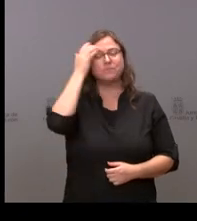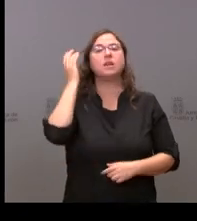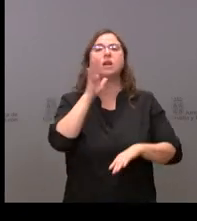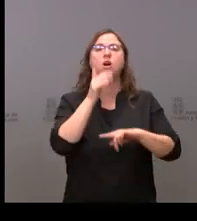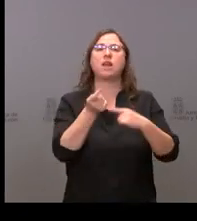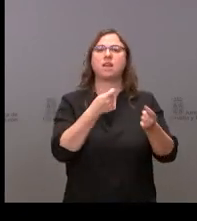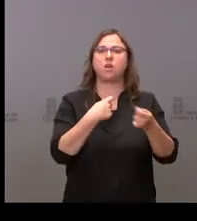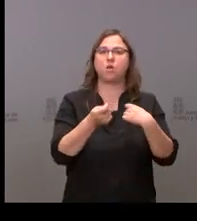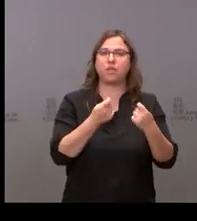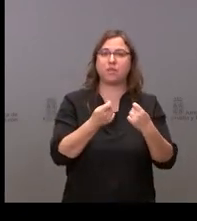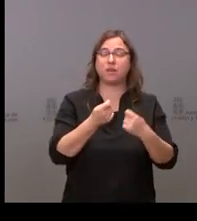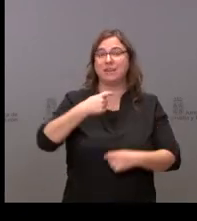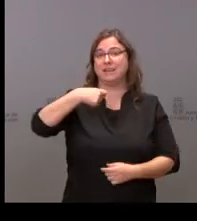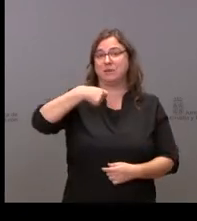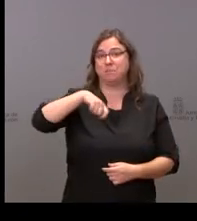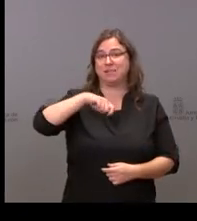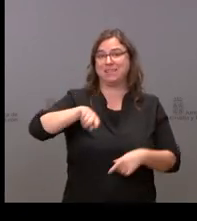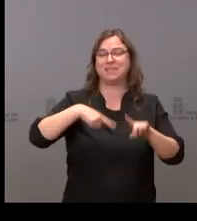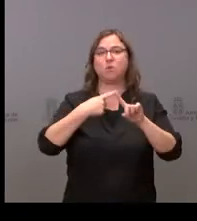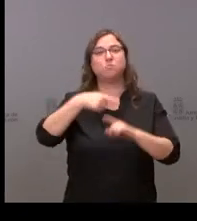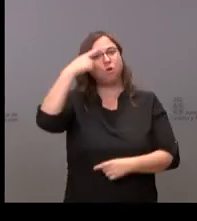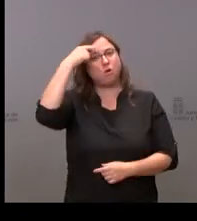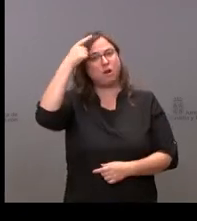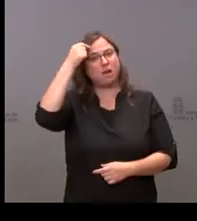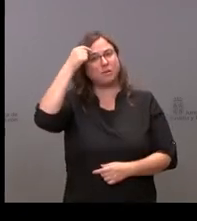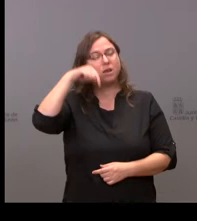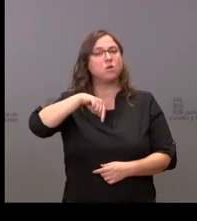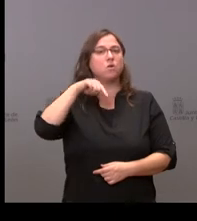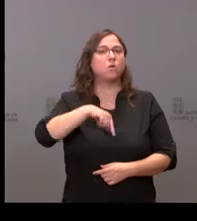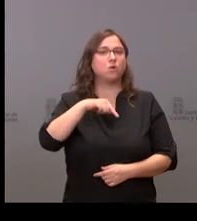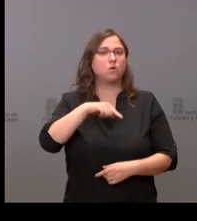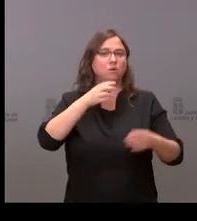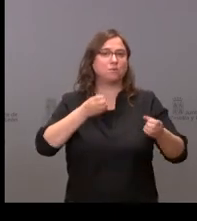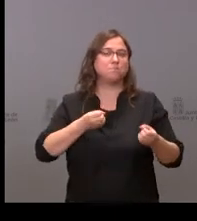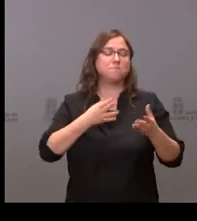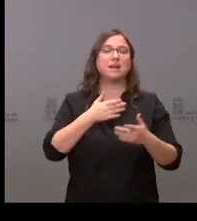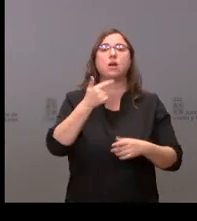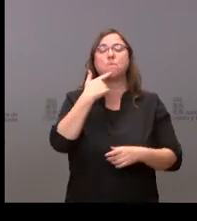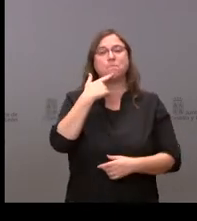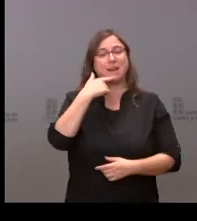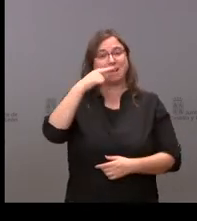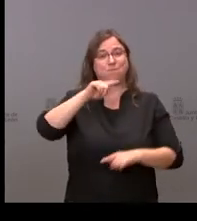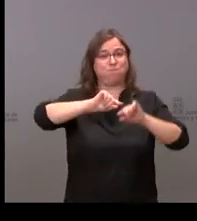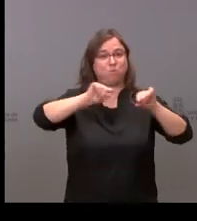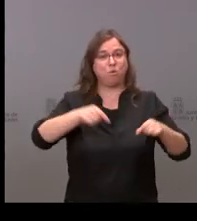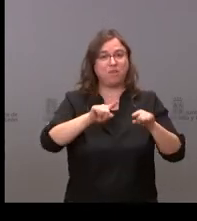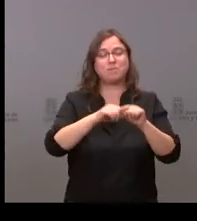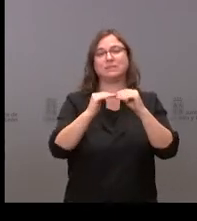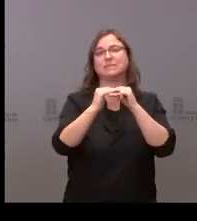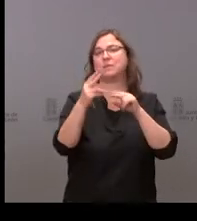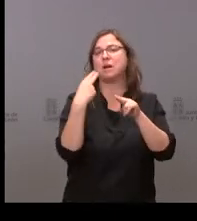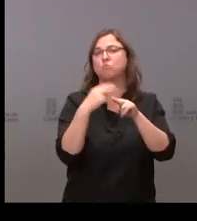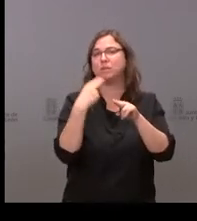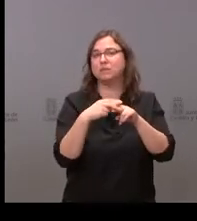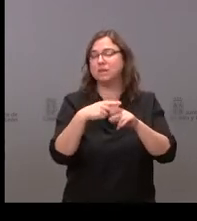negociaciones el presidente de por Ávila ha ligado hoy el sí a mejoras para la provincia y también a la estabilidad política no sé si